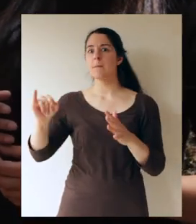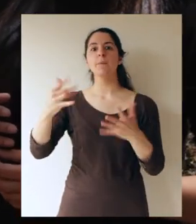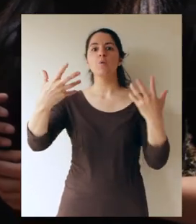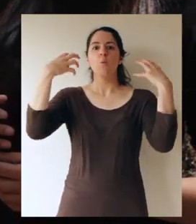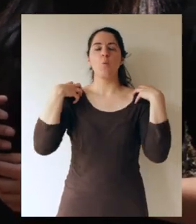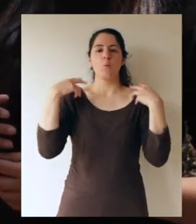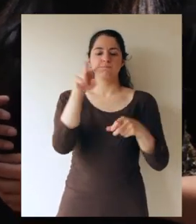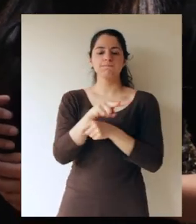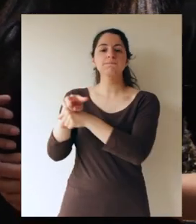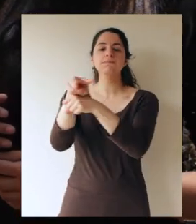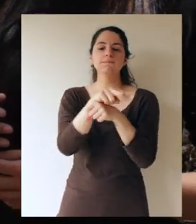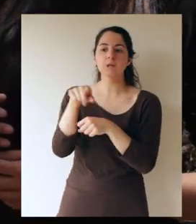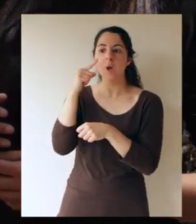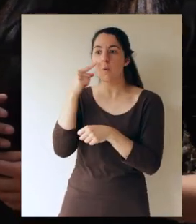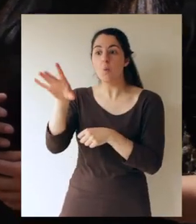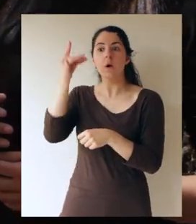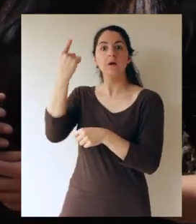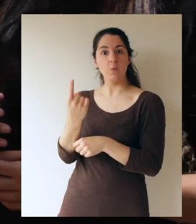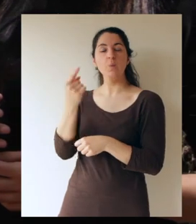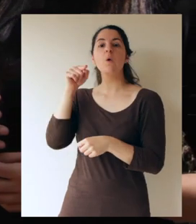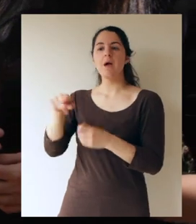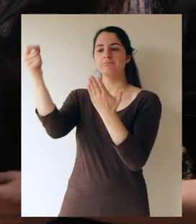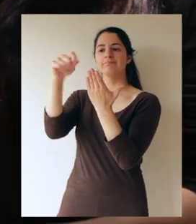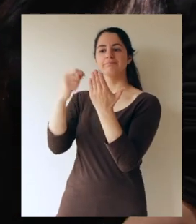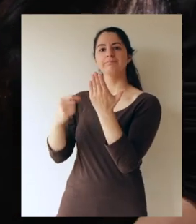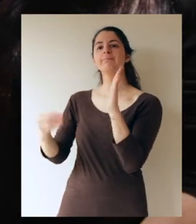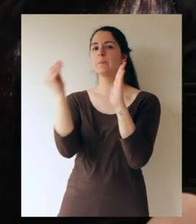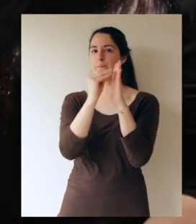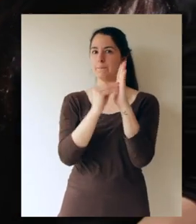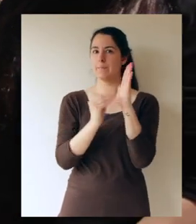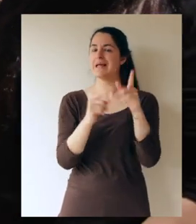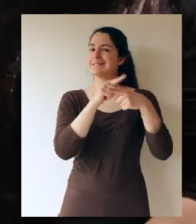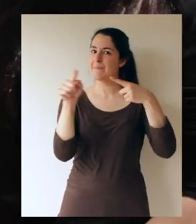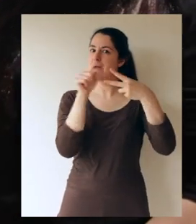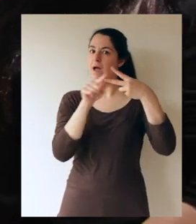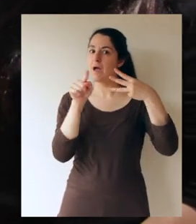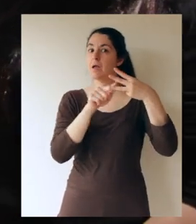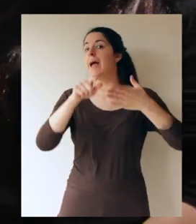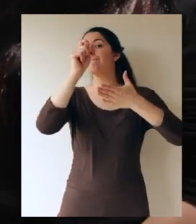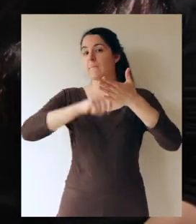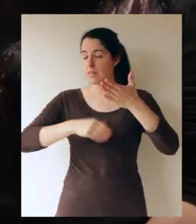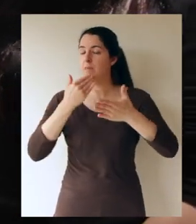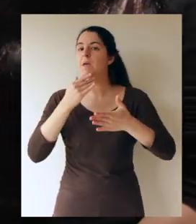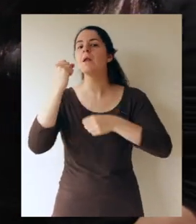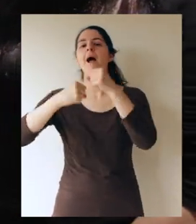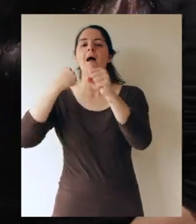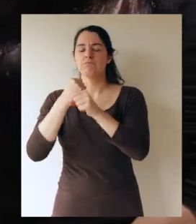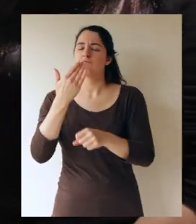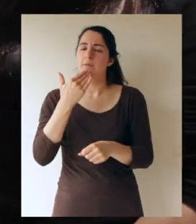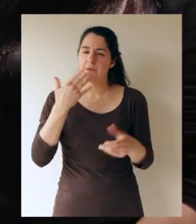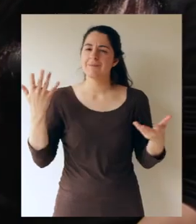apreciar un ejemplar, se hace un catastro de semana, mensual y después anual, sobre cuántos pájaros